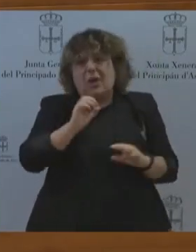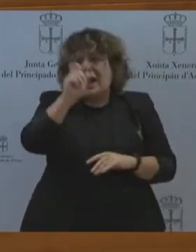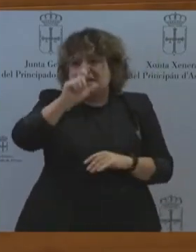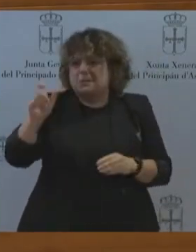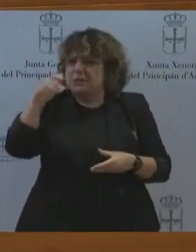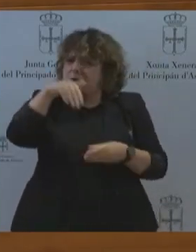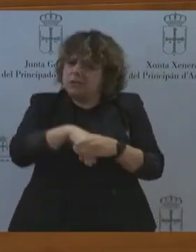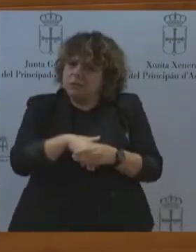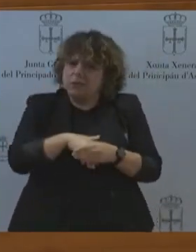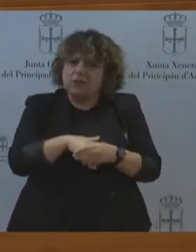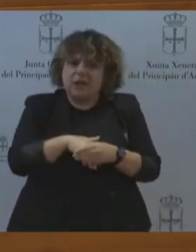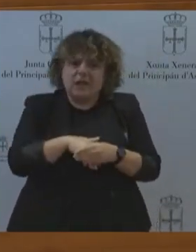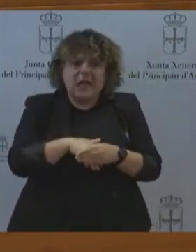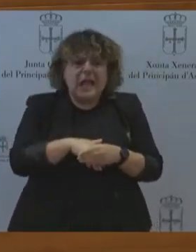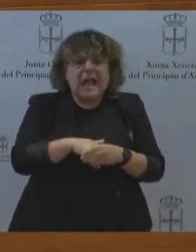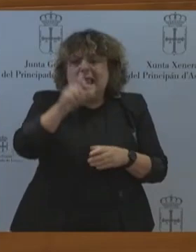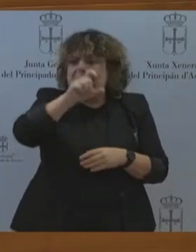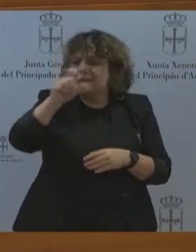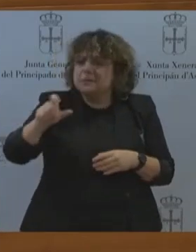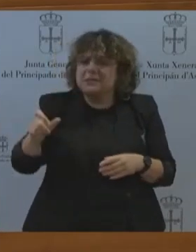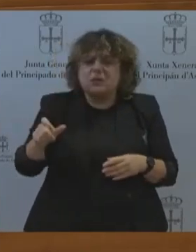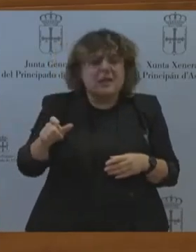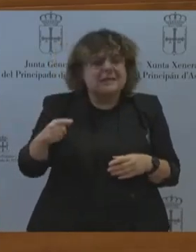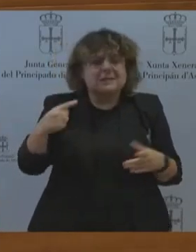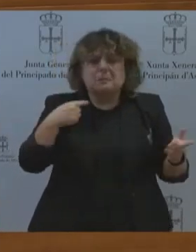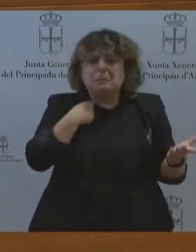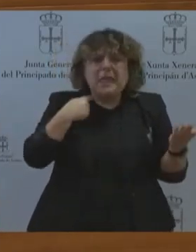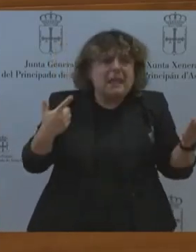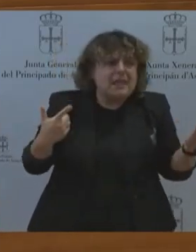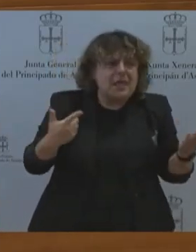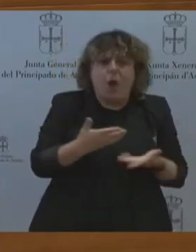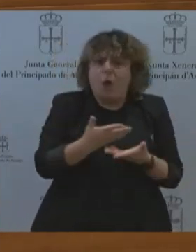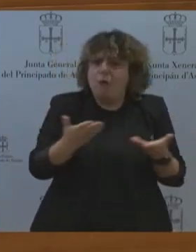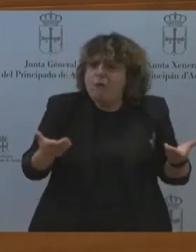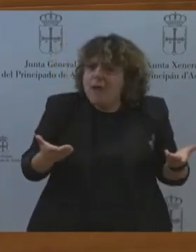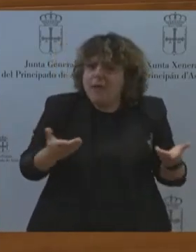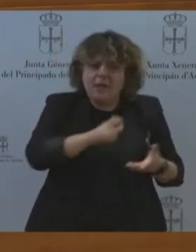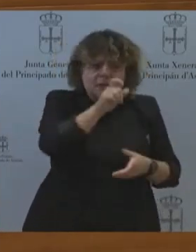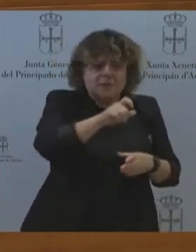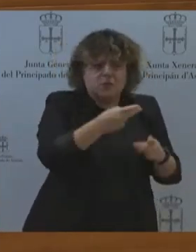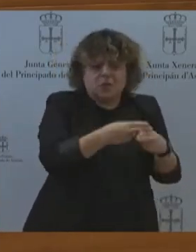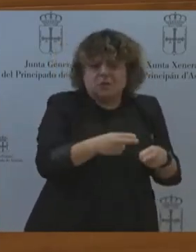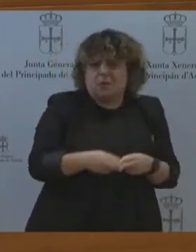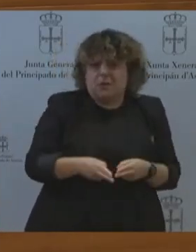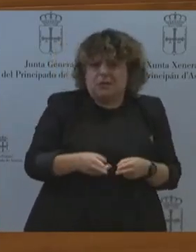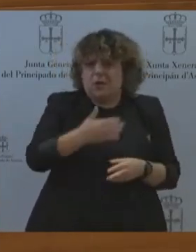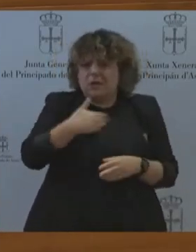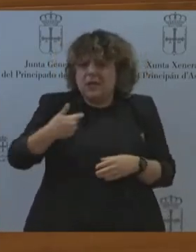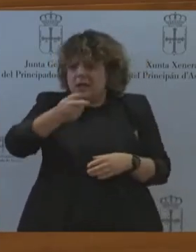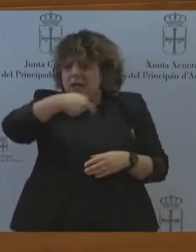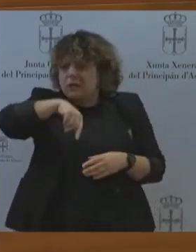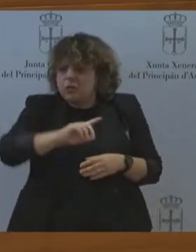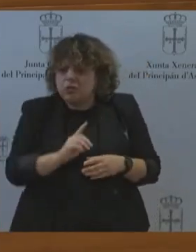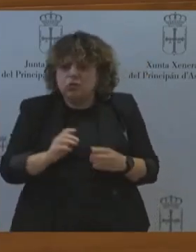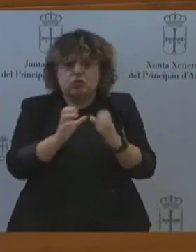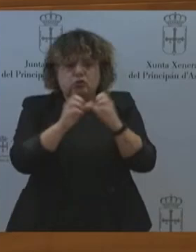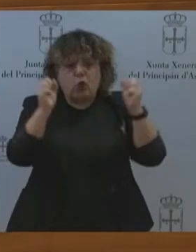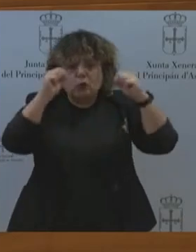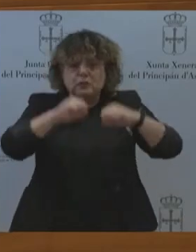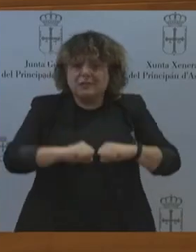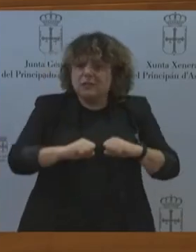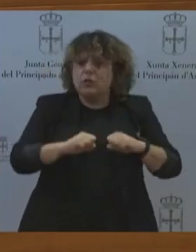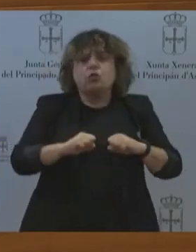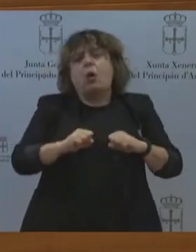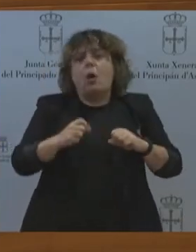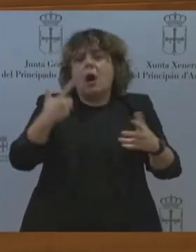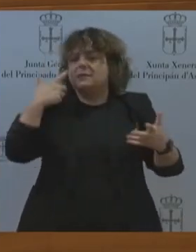notablemente la confianza en los políticos. Quieren que entre nosotros se generen consensos y no espectáculos. Voy a poner por